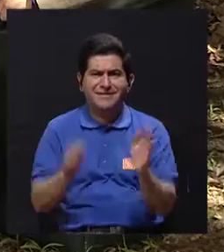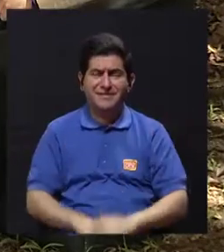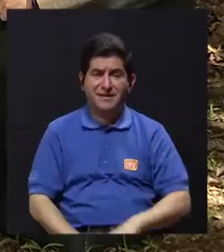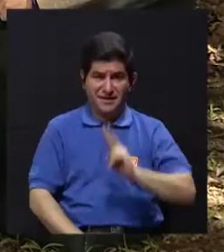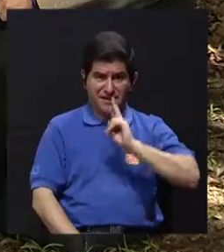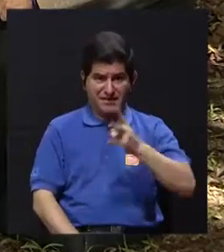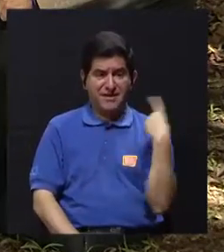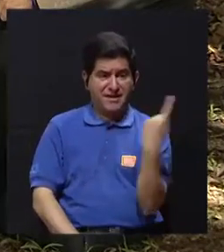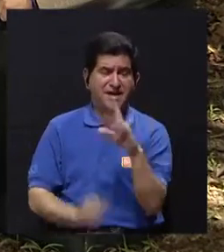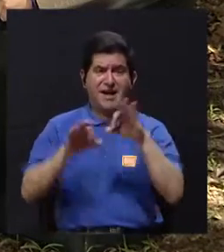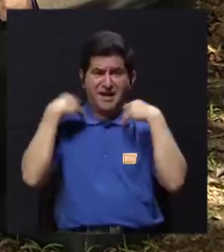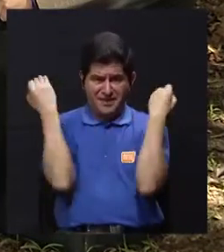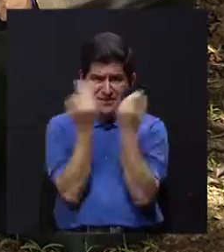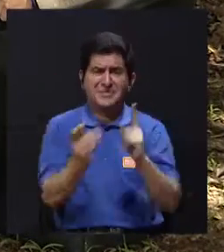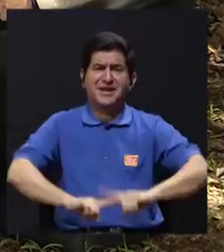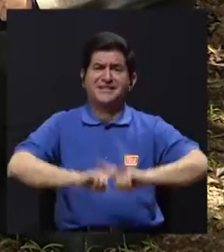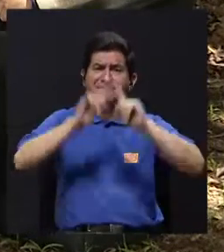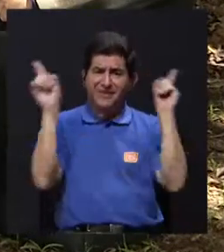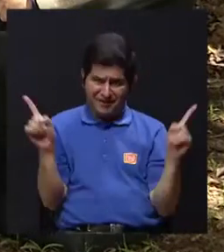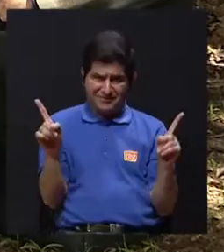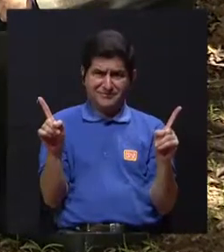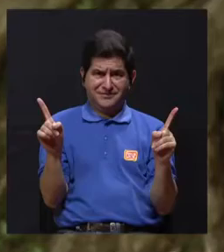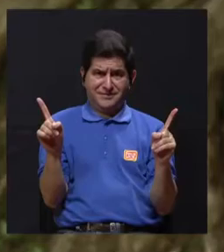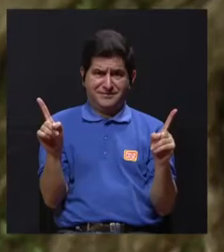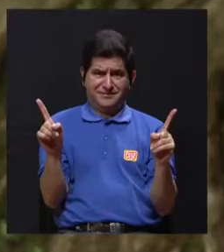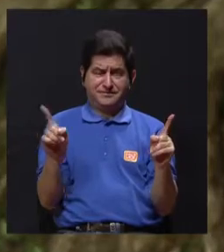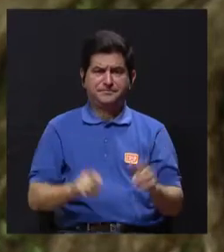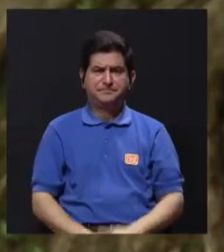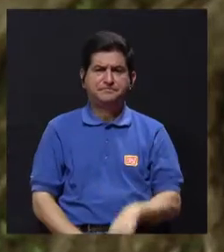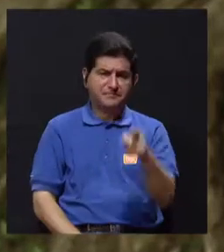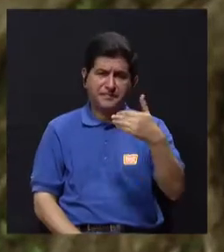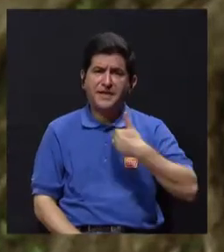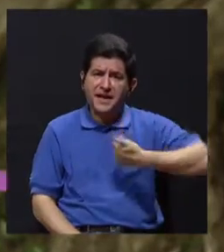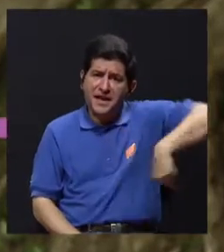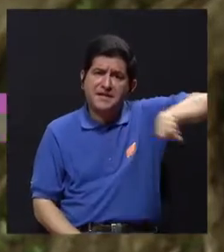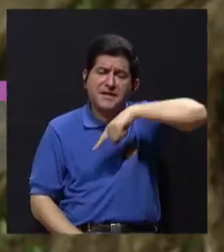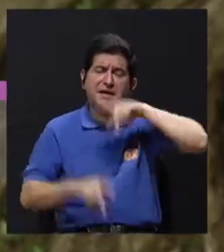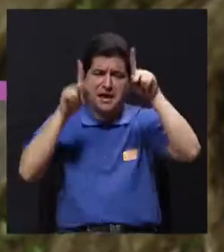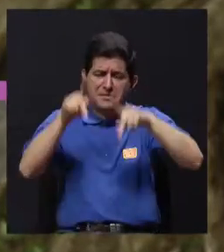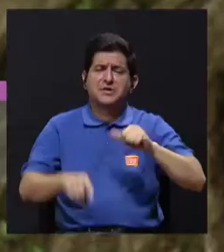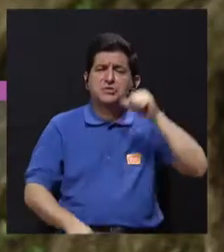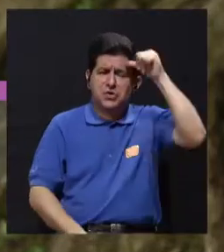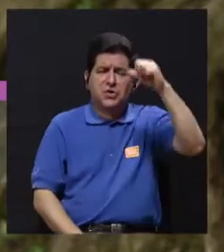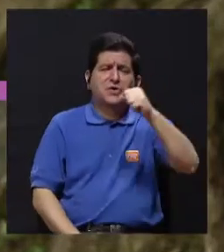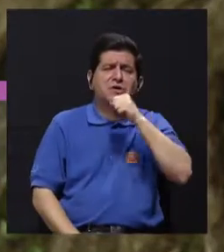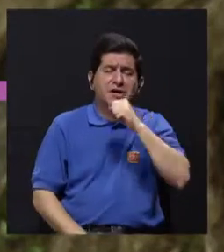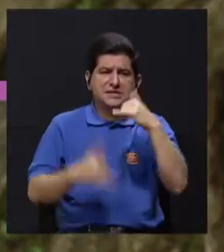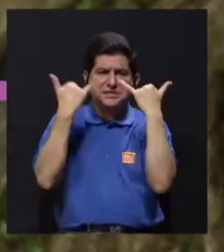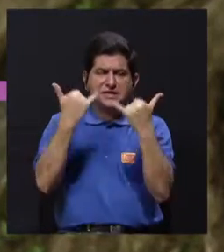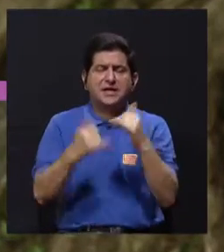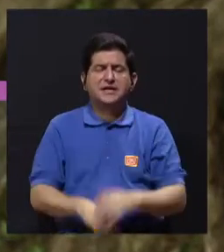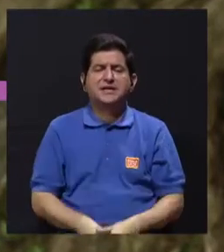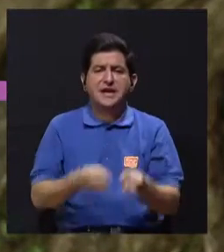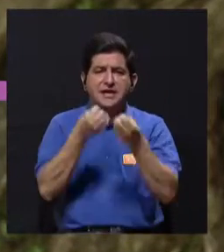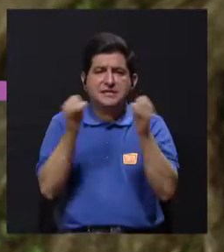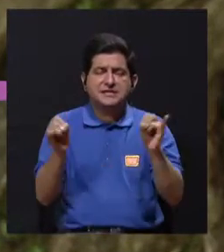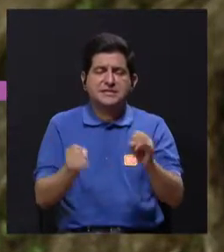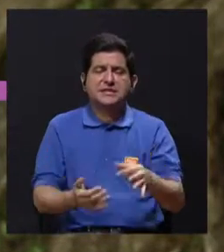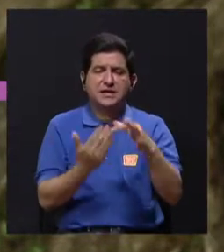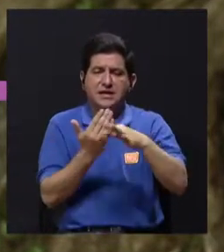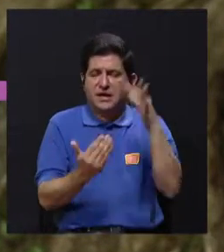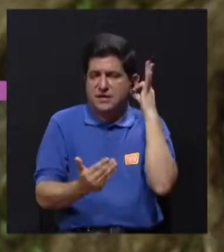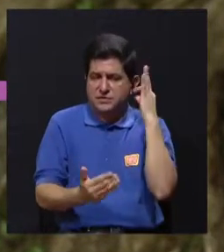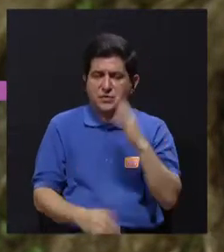cuando la realidad de cada familia es muy distinta. Entonces, ahí vamos a tener personas mayores, por ejemplo, que ya están viudos